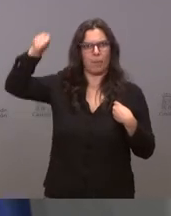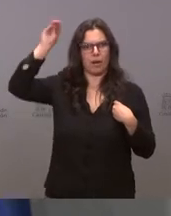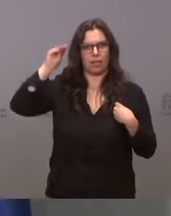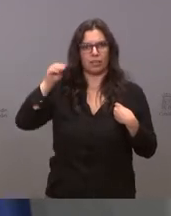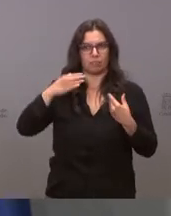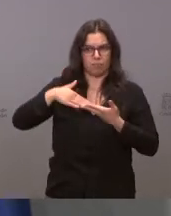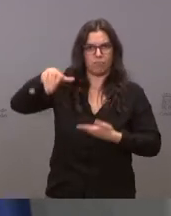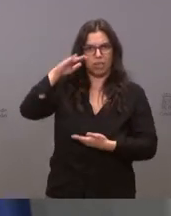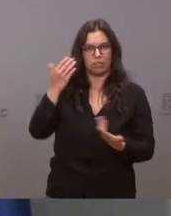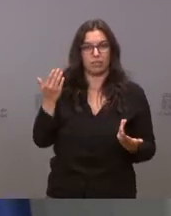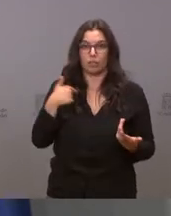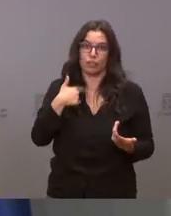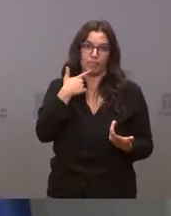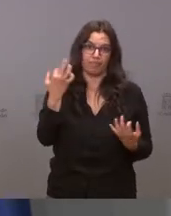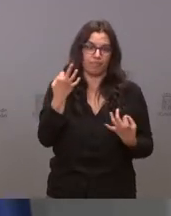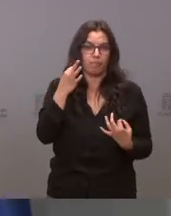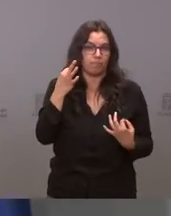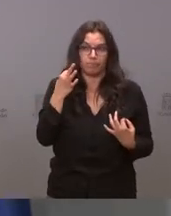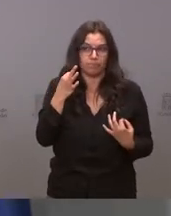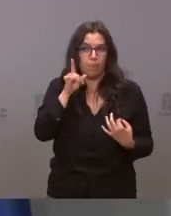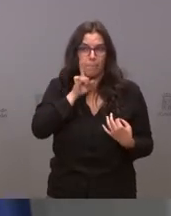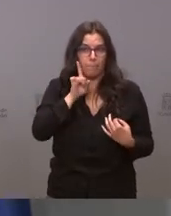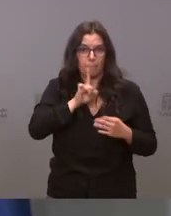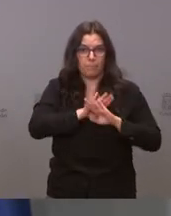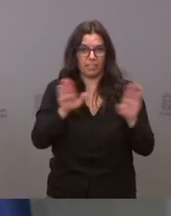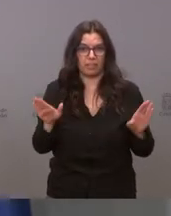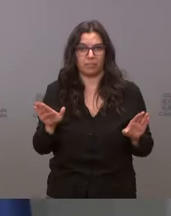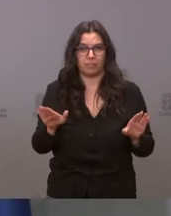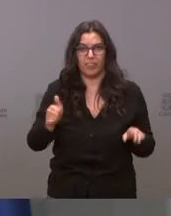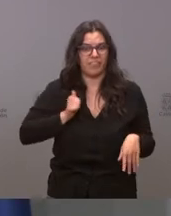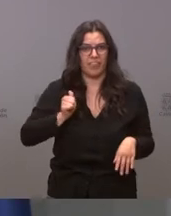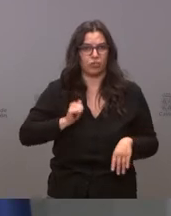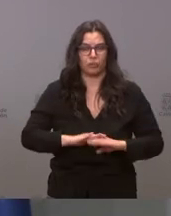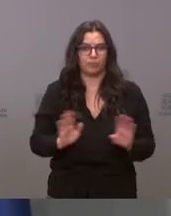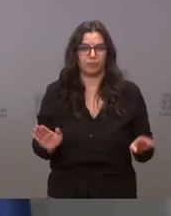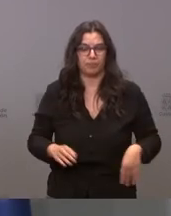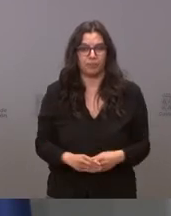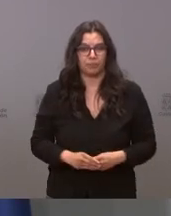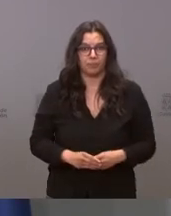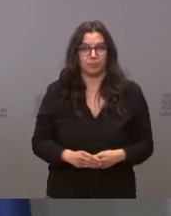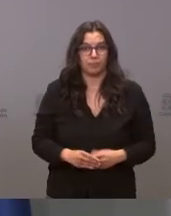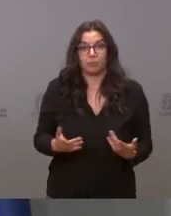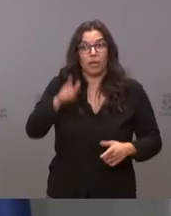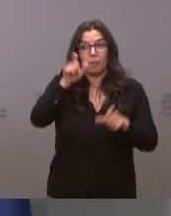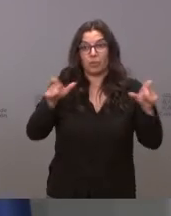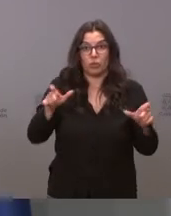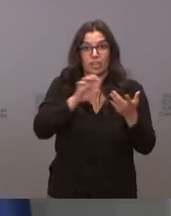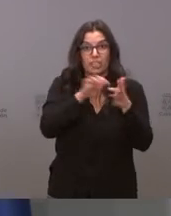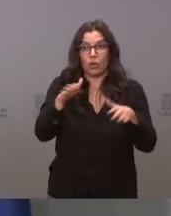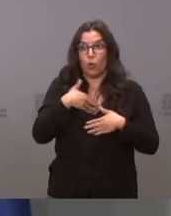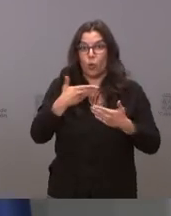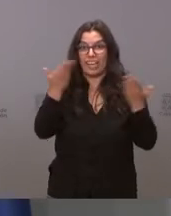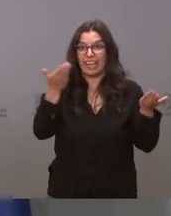tengo otro remedio que decir que esto es sencillamente falso pero que cualquier castellano y leonés con una